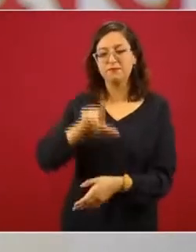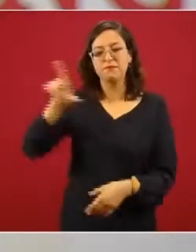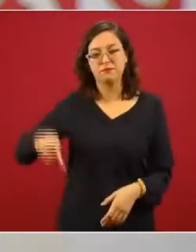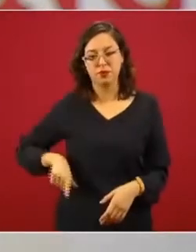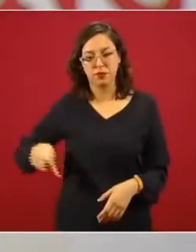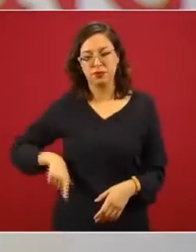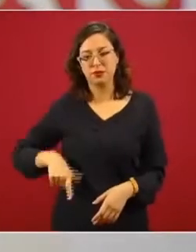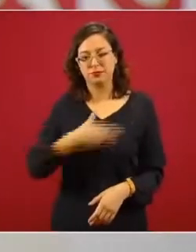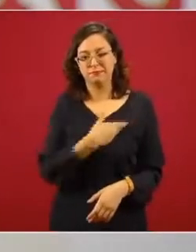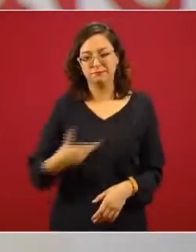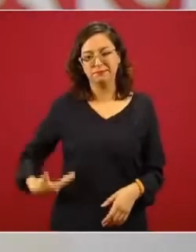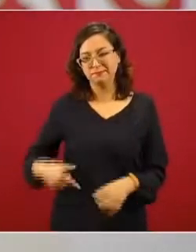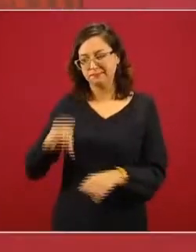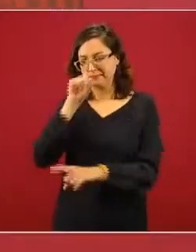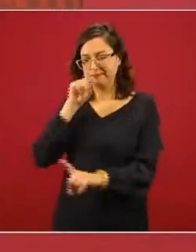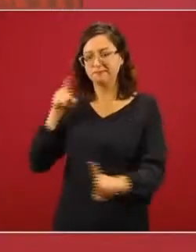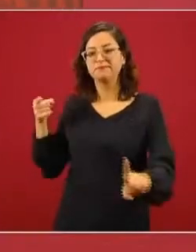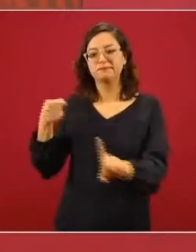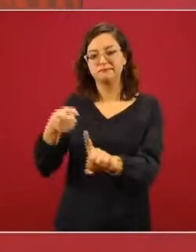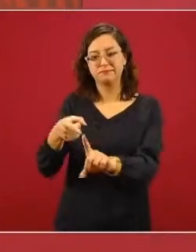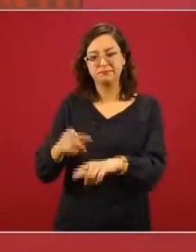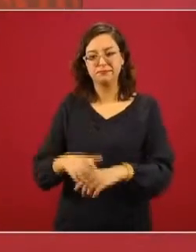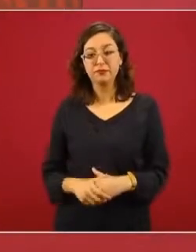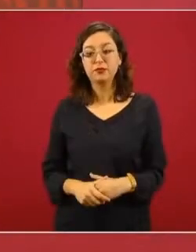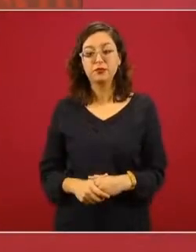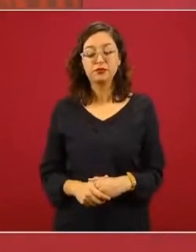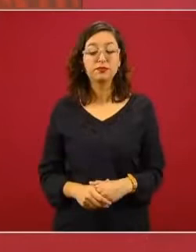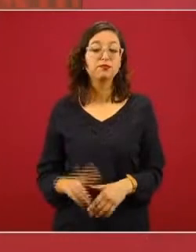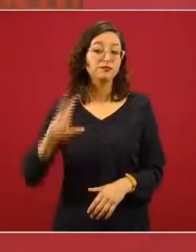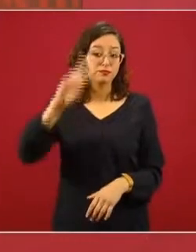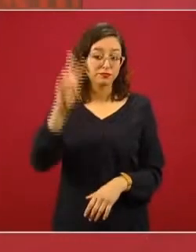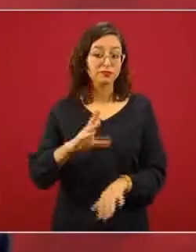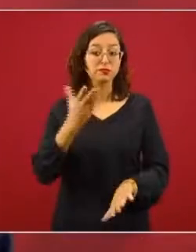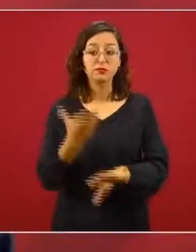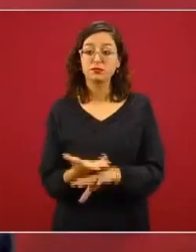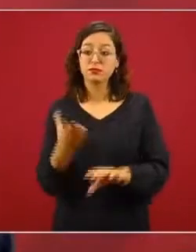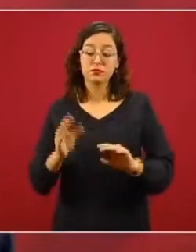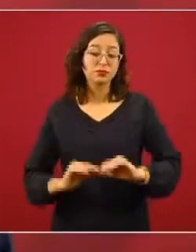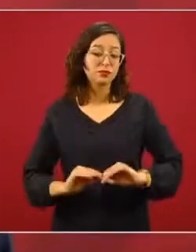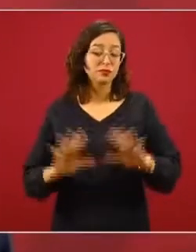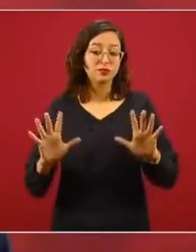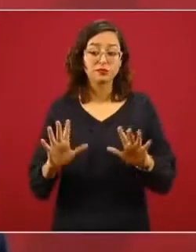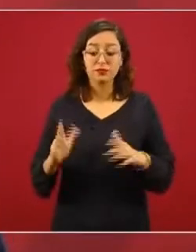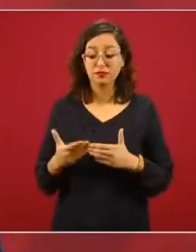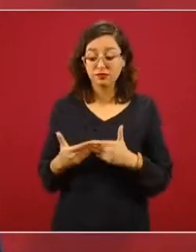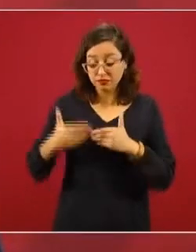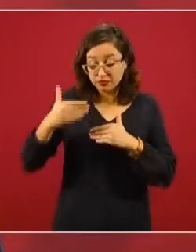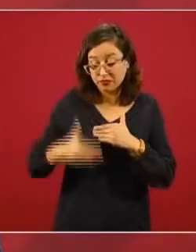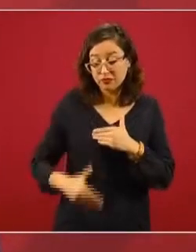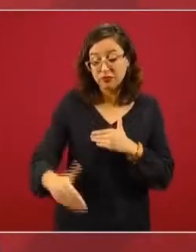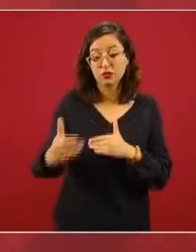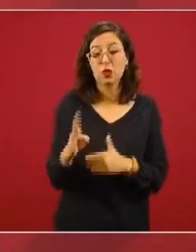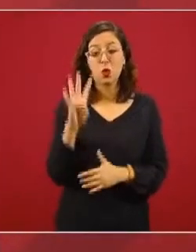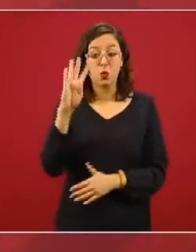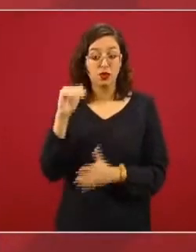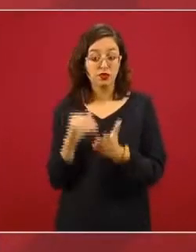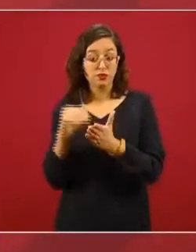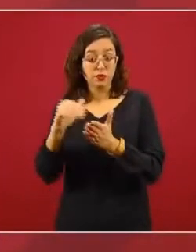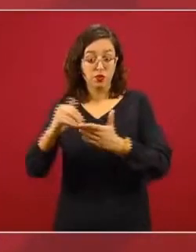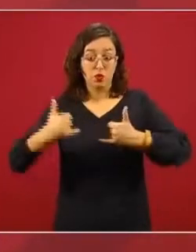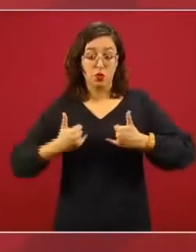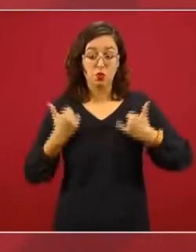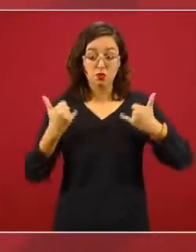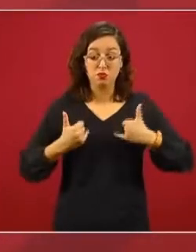gobierno del señor presidente. Creo que es muy claro que a partir de ahora cuatro millones de jóvenes